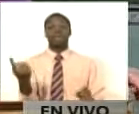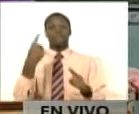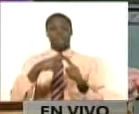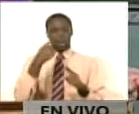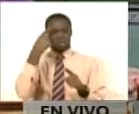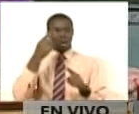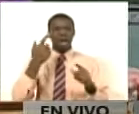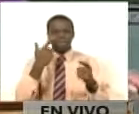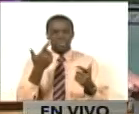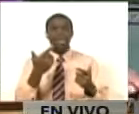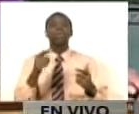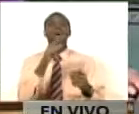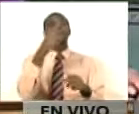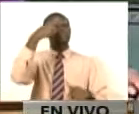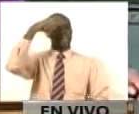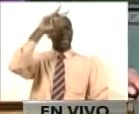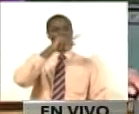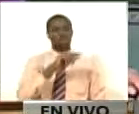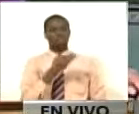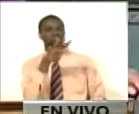por la realidad de México.